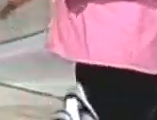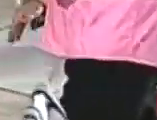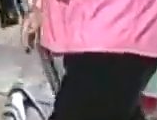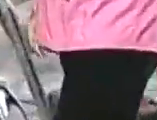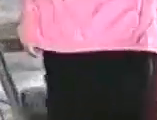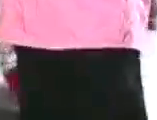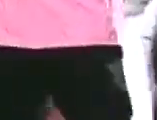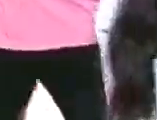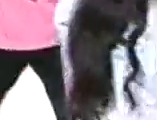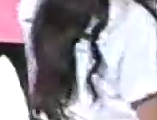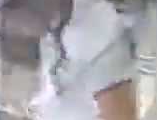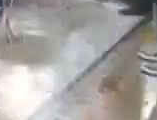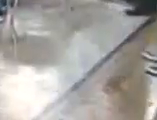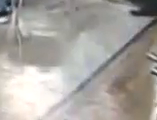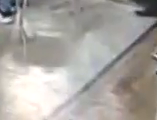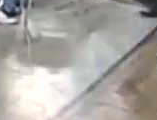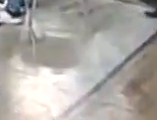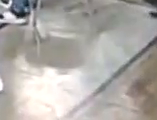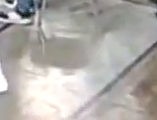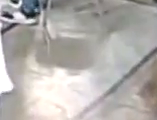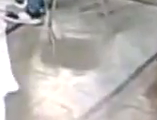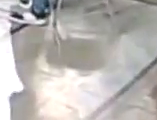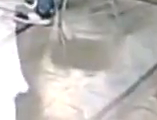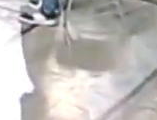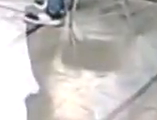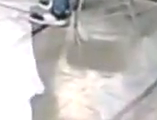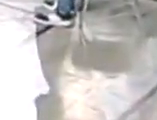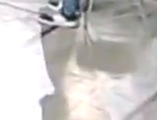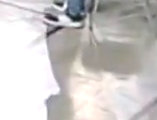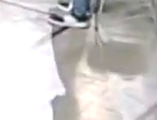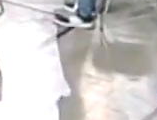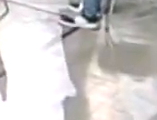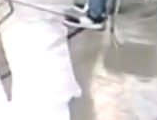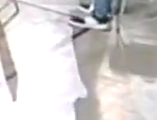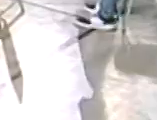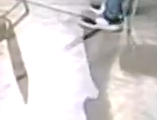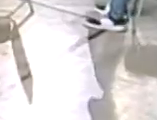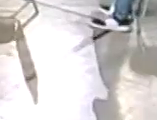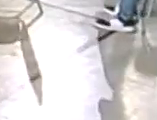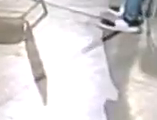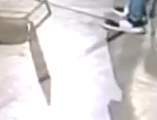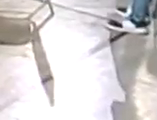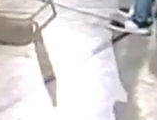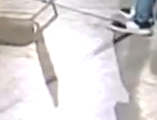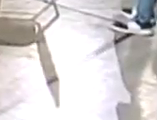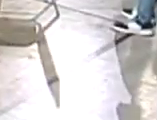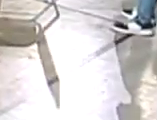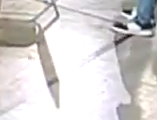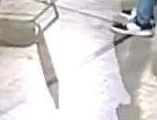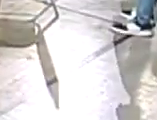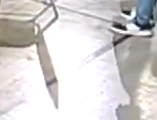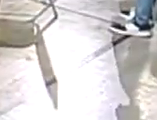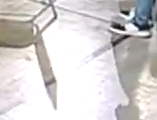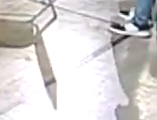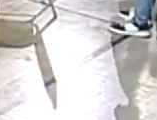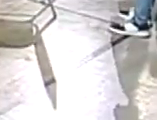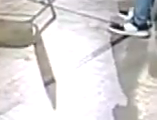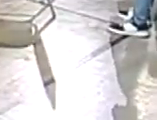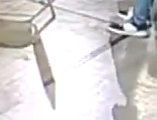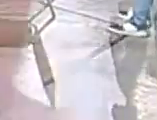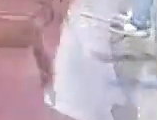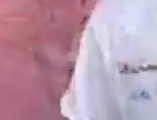recordamos que movido por un sentimiento humanista, el comandante eterno Hugo Chávez demolió los prototipos